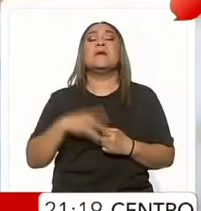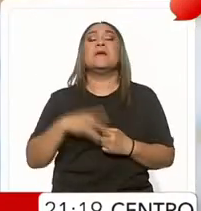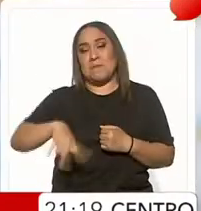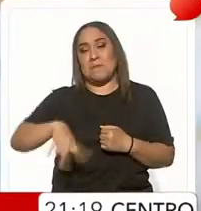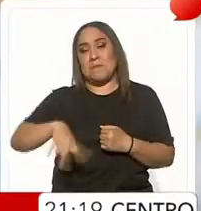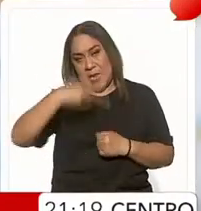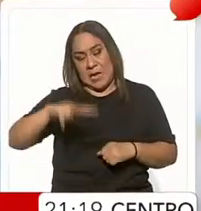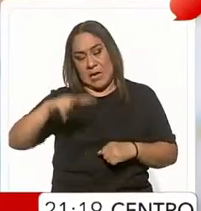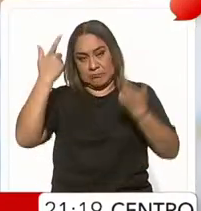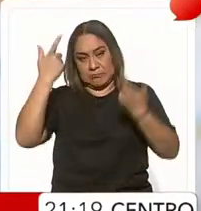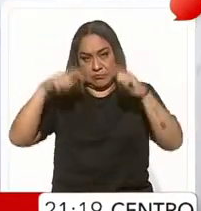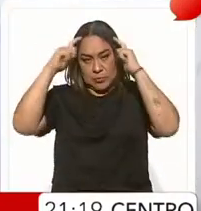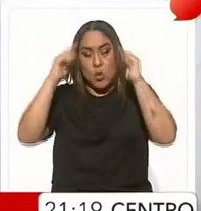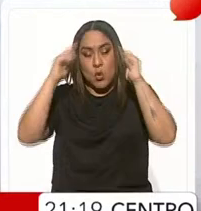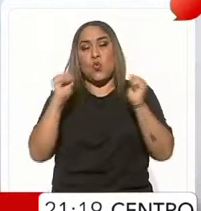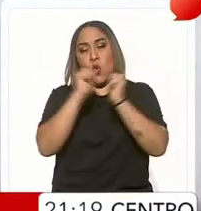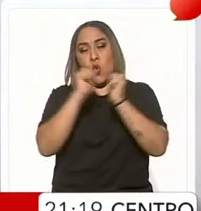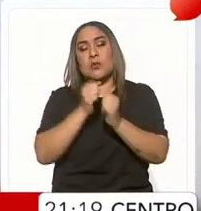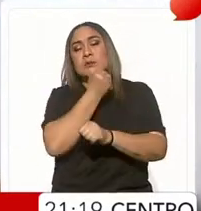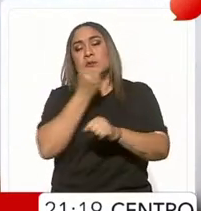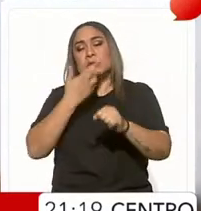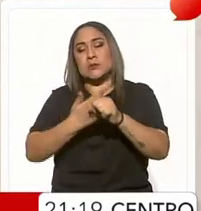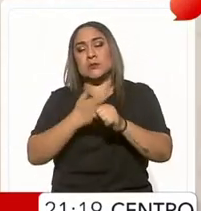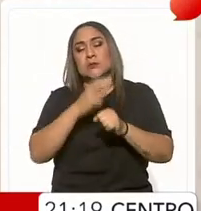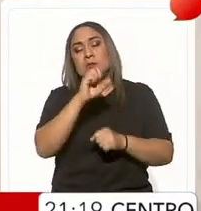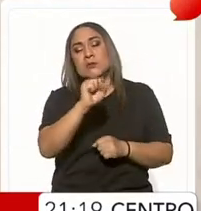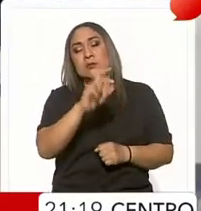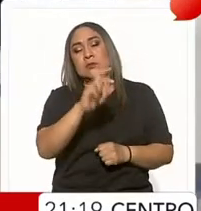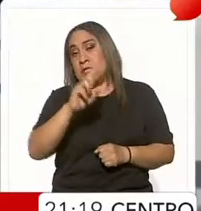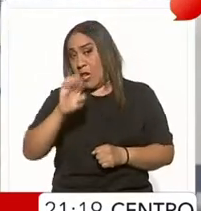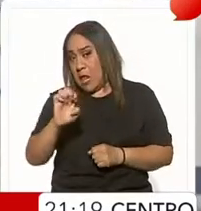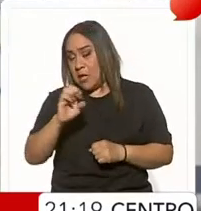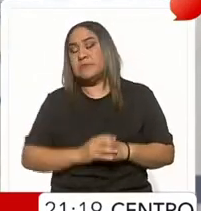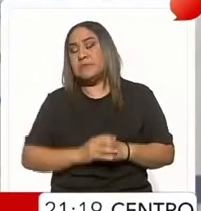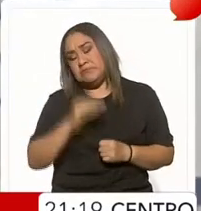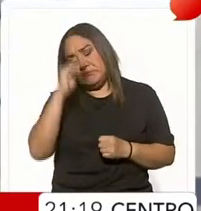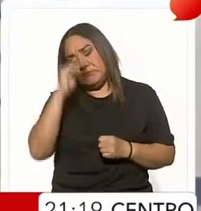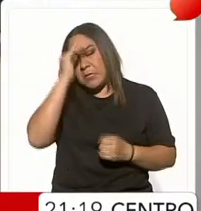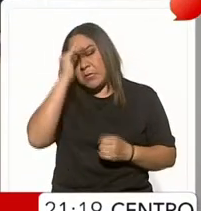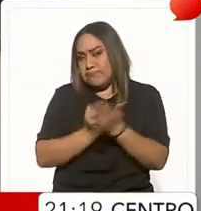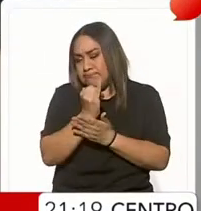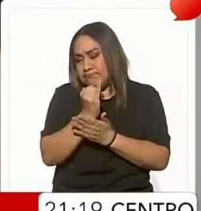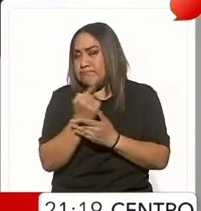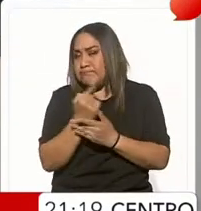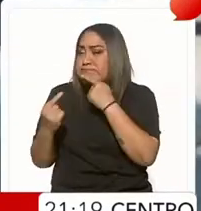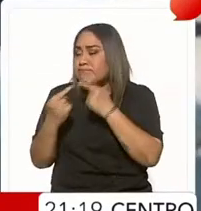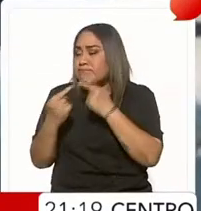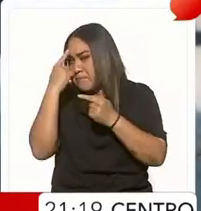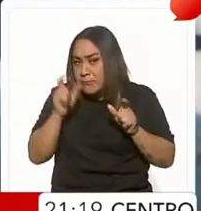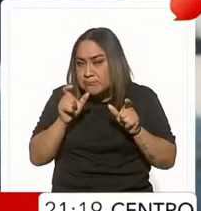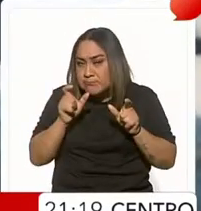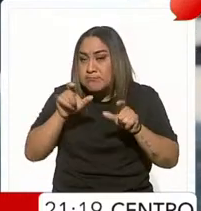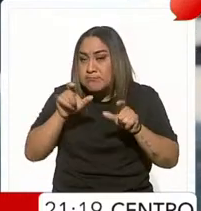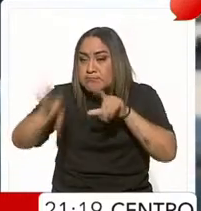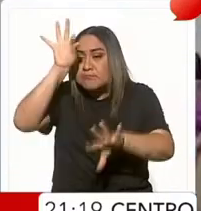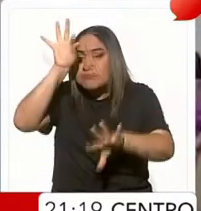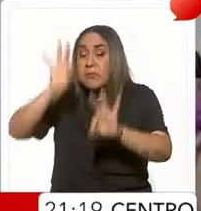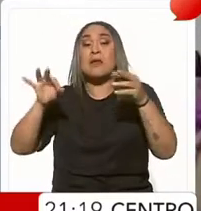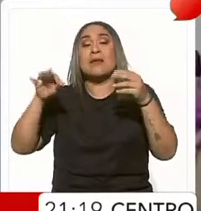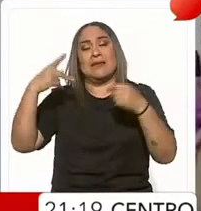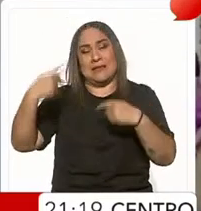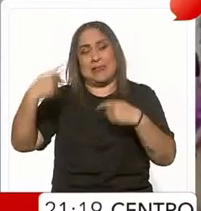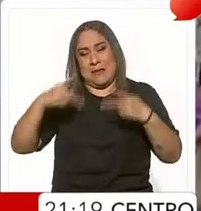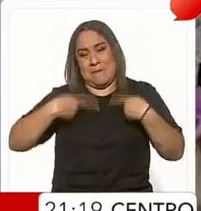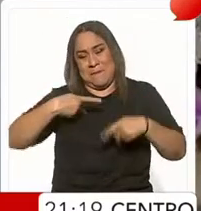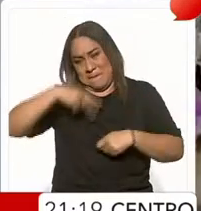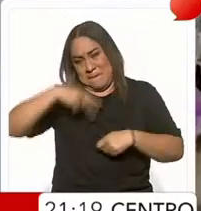México, en coordinación con la Secretaría de Relaciones Exteriores, pusieron en marcha una operación de rescate para repatriar a las familias mexicanas